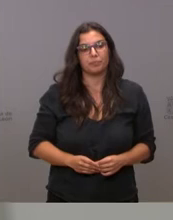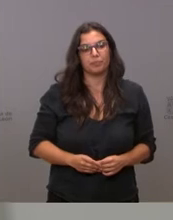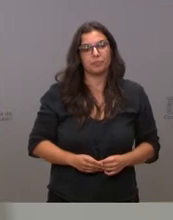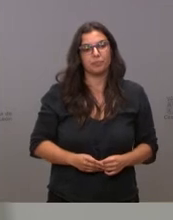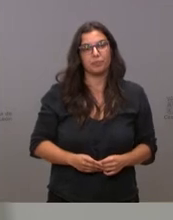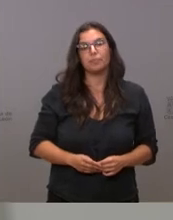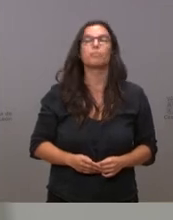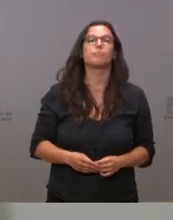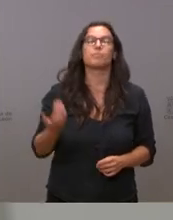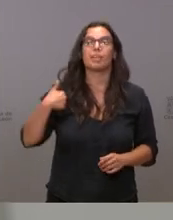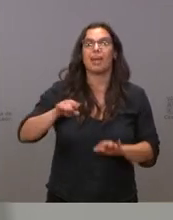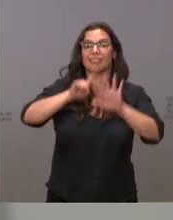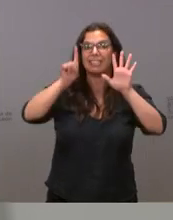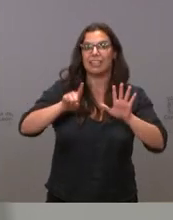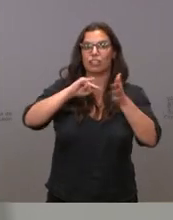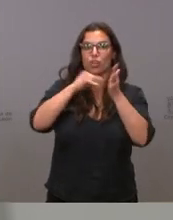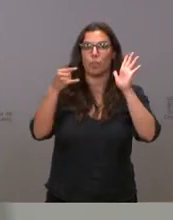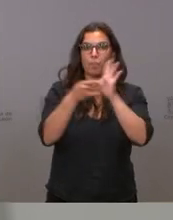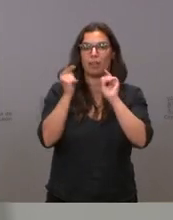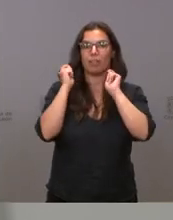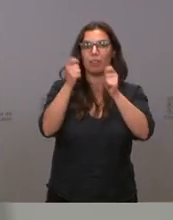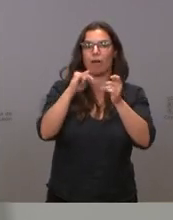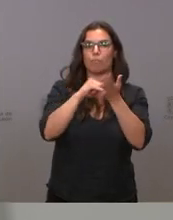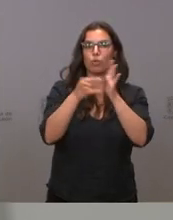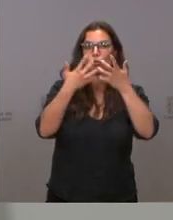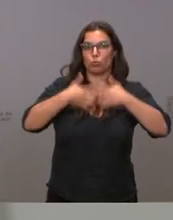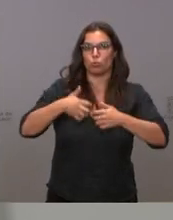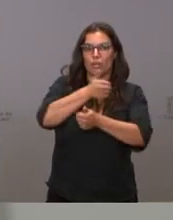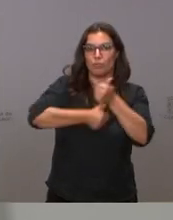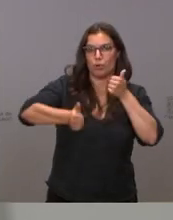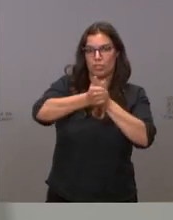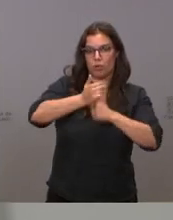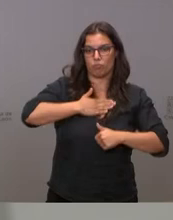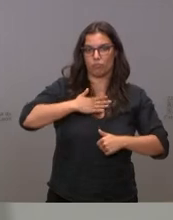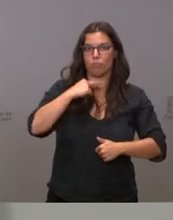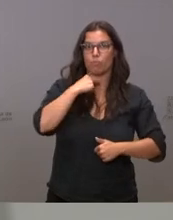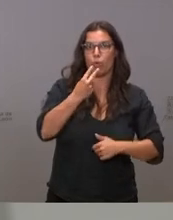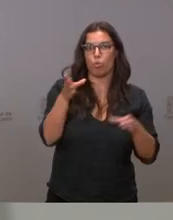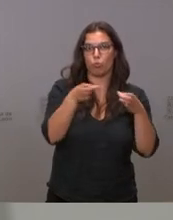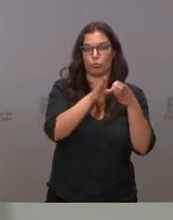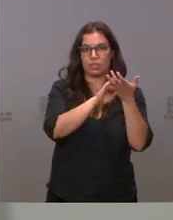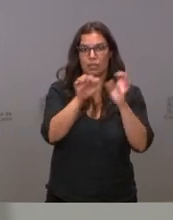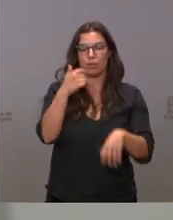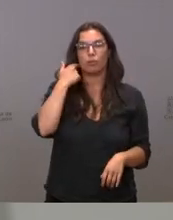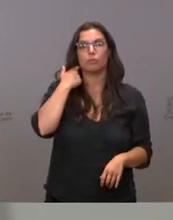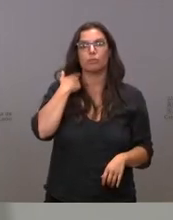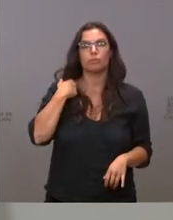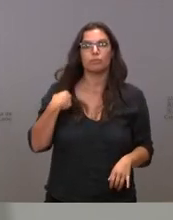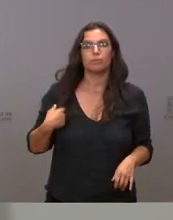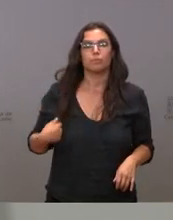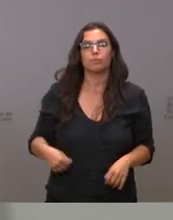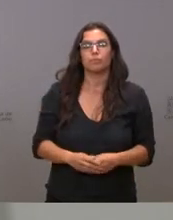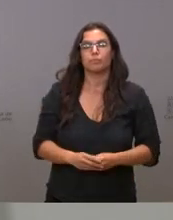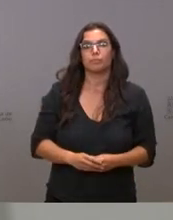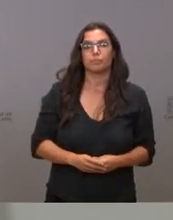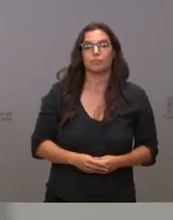el sexto plan declarado Proyecto Industrial prioritario por parte de la Junta de Castilla y León. Ya tiene esta